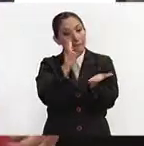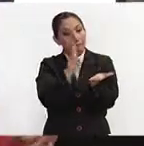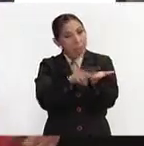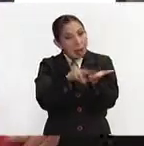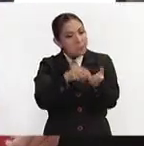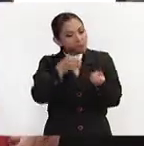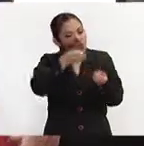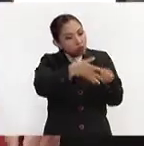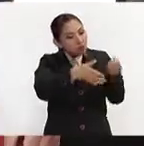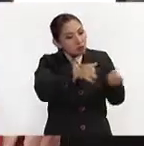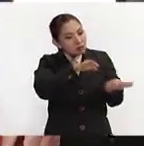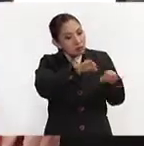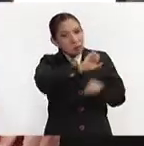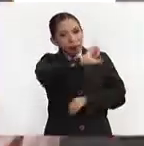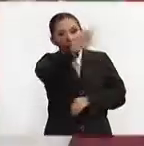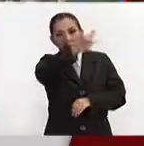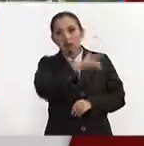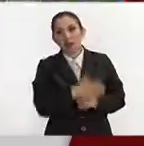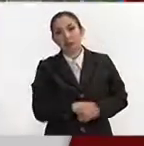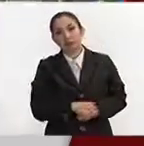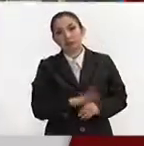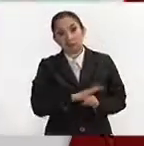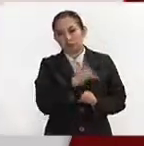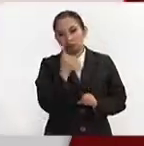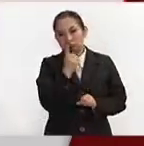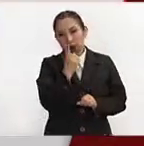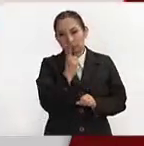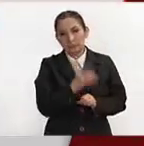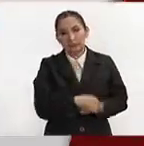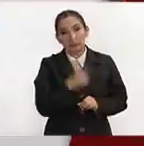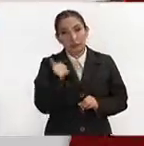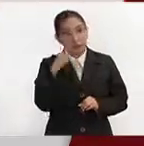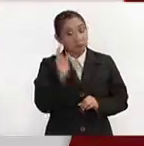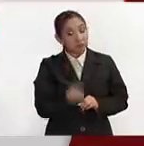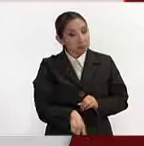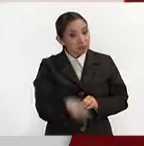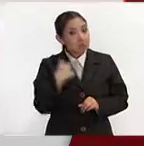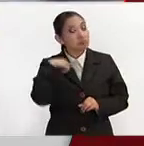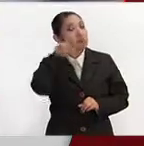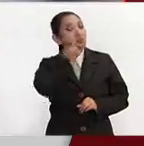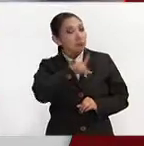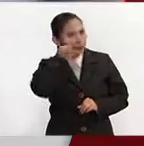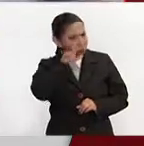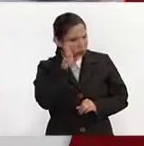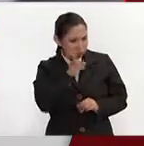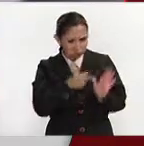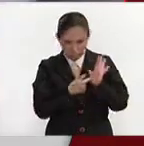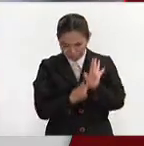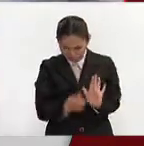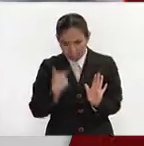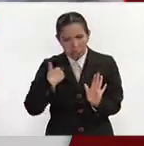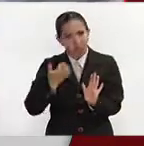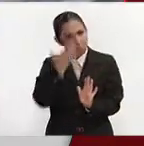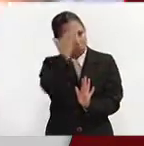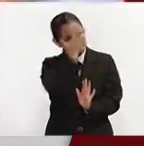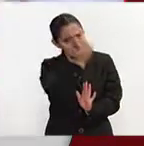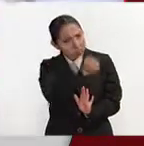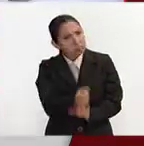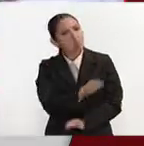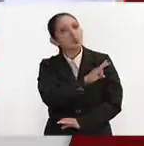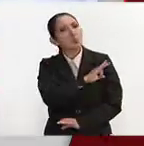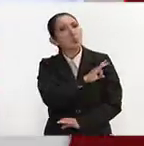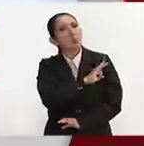el desempeño profesional porque definitivamente las mujeres han demostrado que tienen gran capacidad